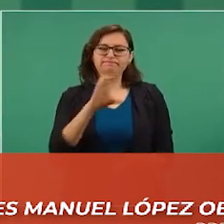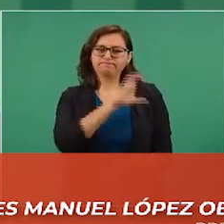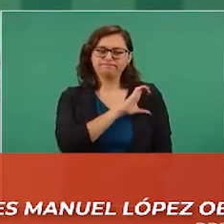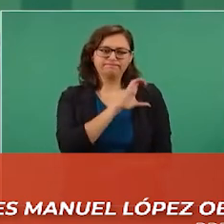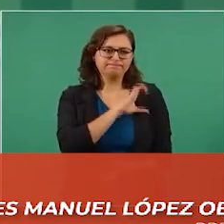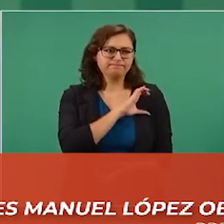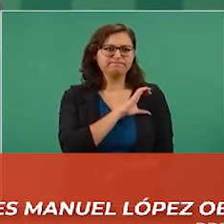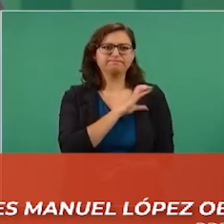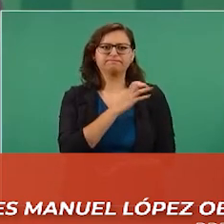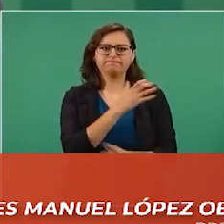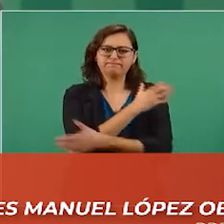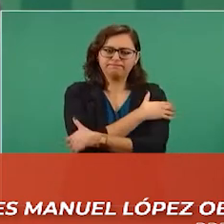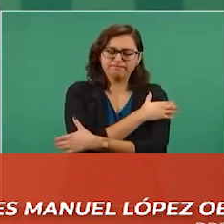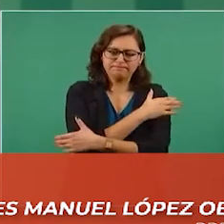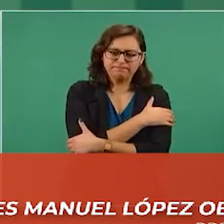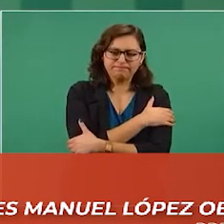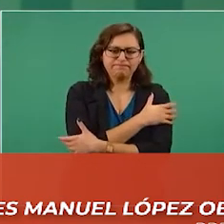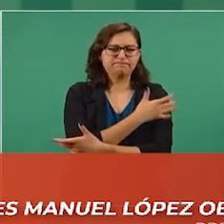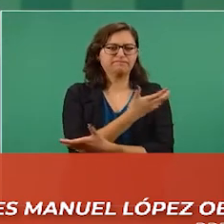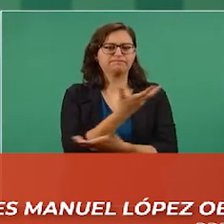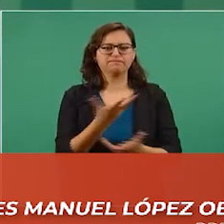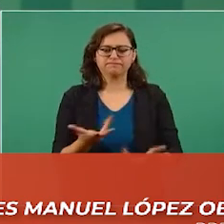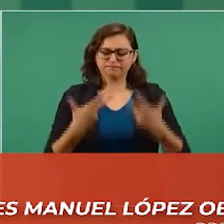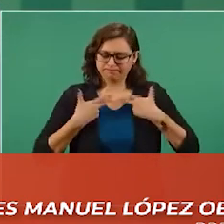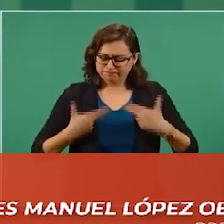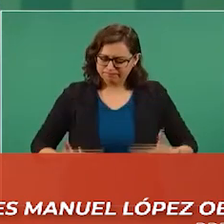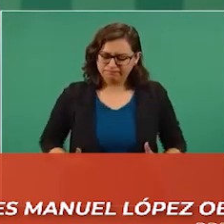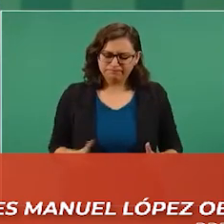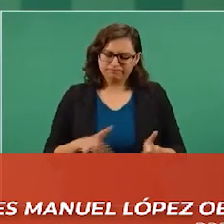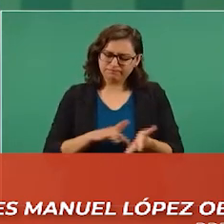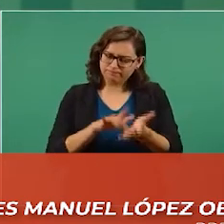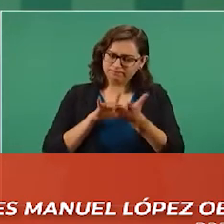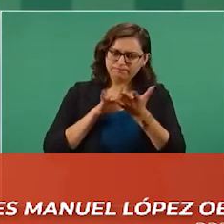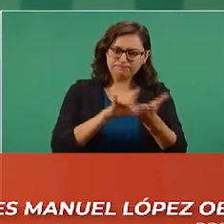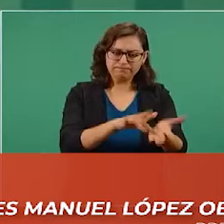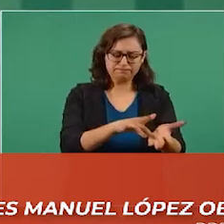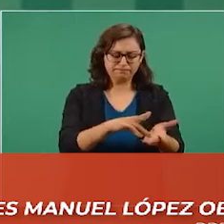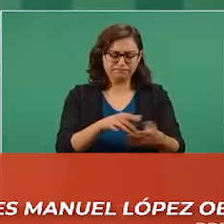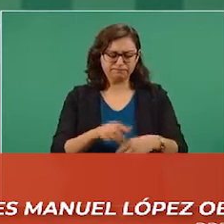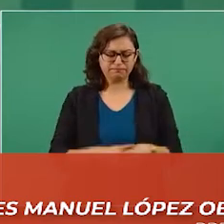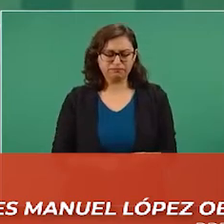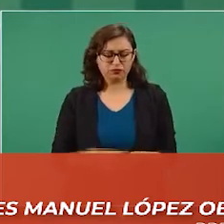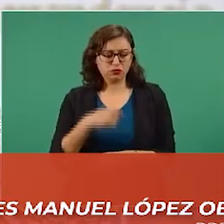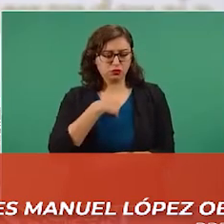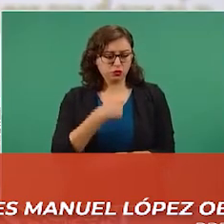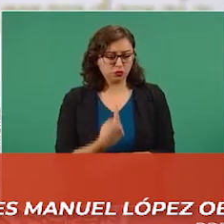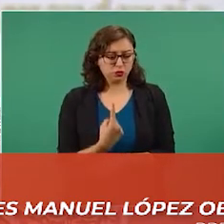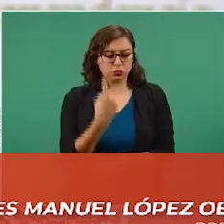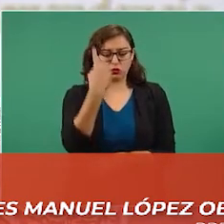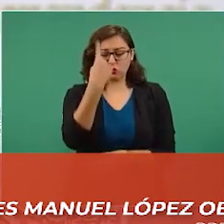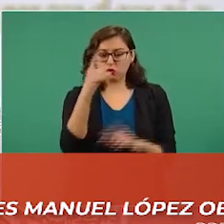cariño, todo nuestro humanismo. Lo puedo resumir en una frase.